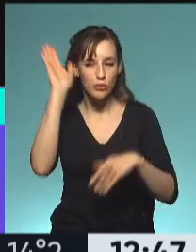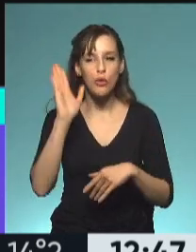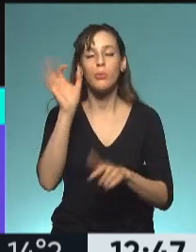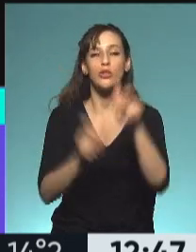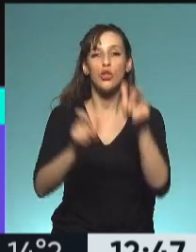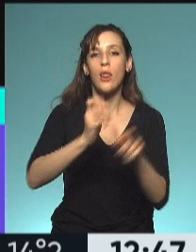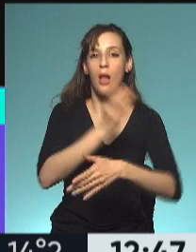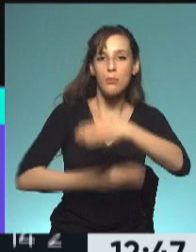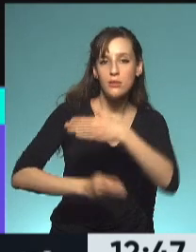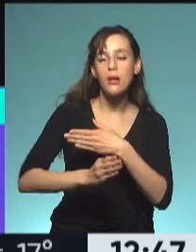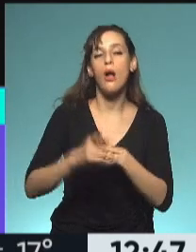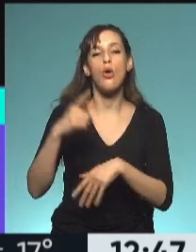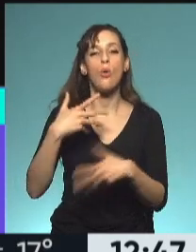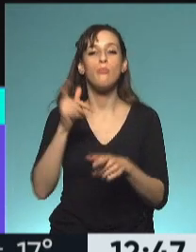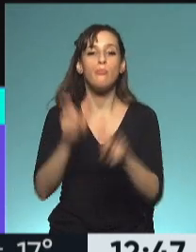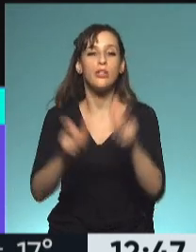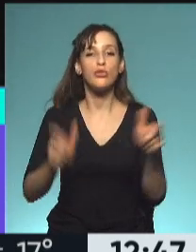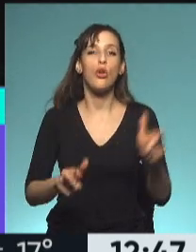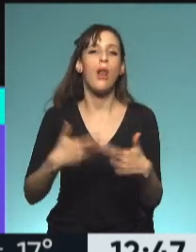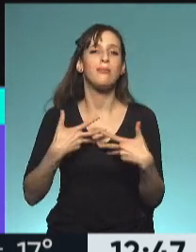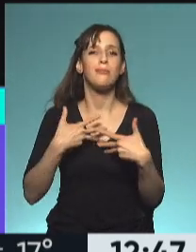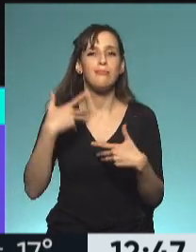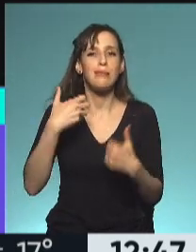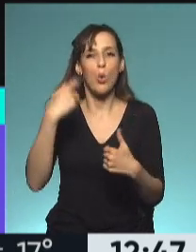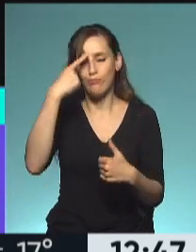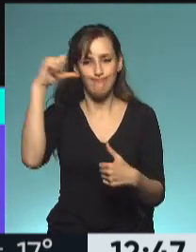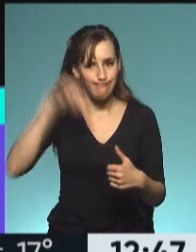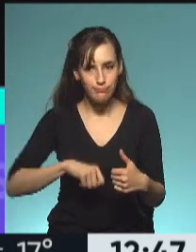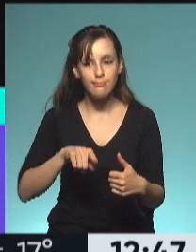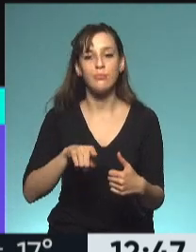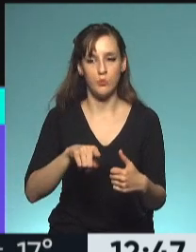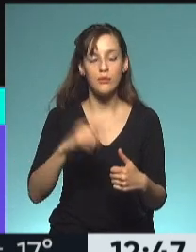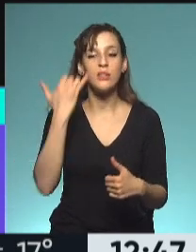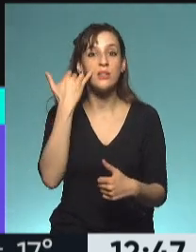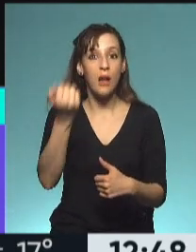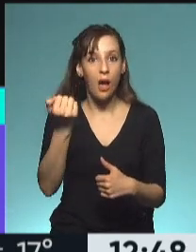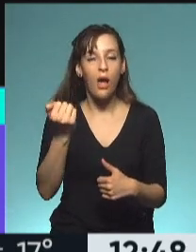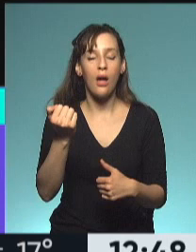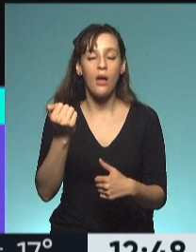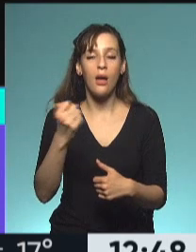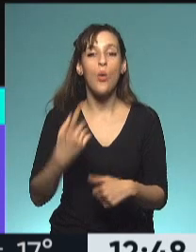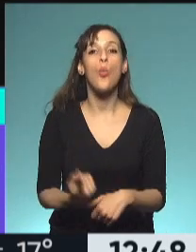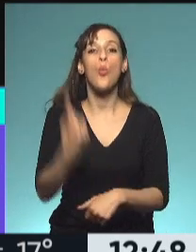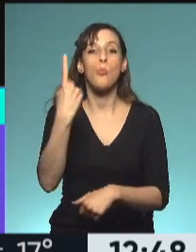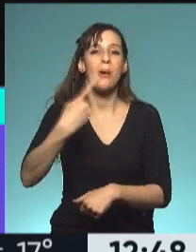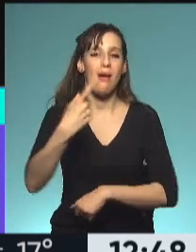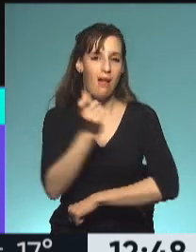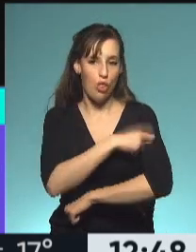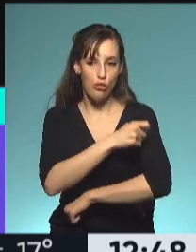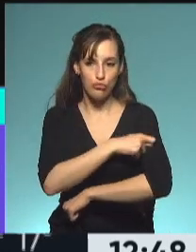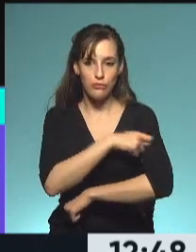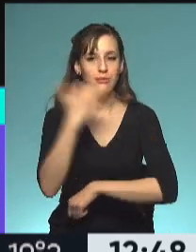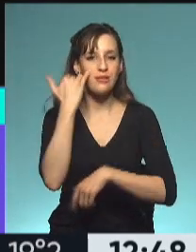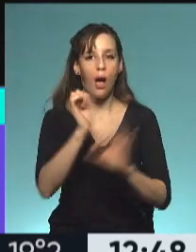y con problemas de salud mental de las residencias de larga estadía en la provincia de Buenos Aires, ya recibieron al menos una dosis de vacuna